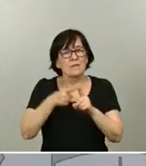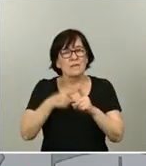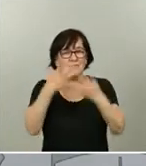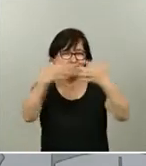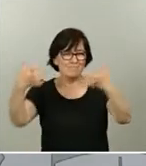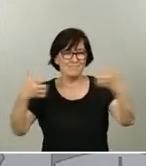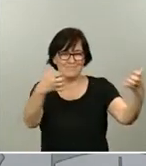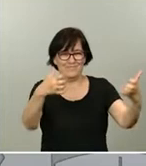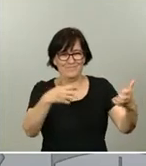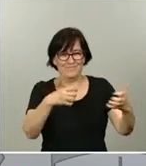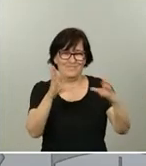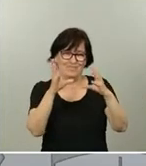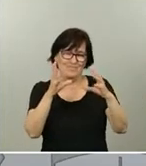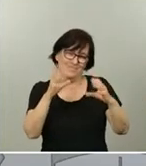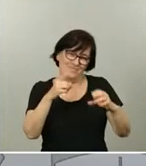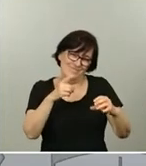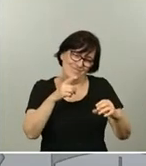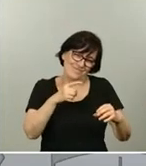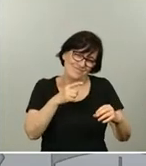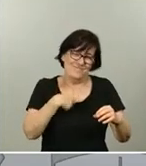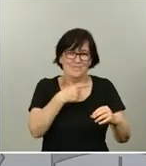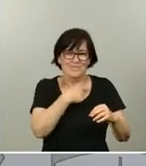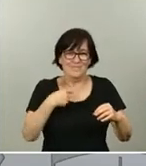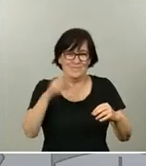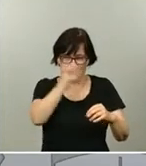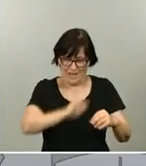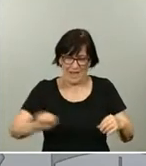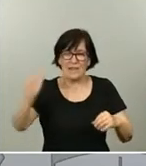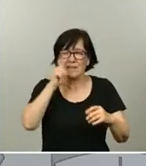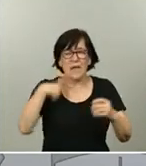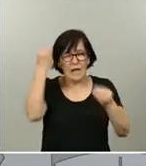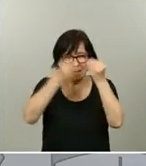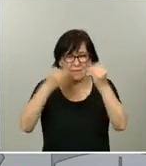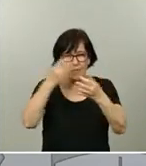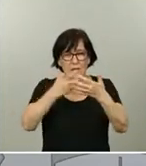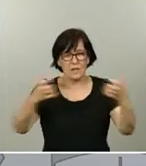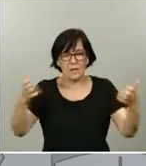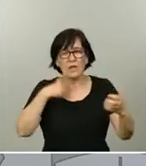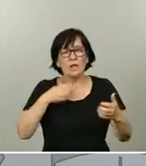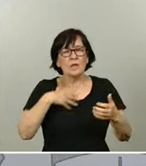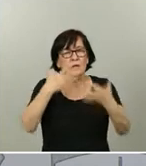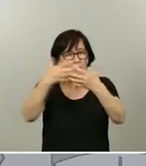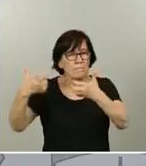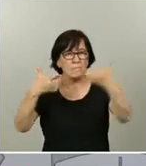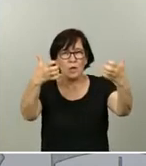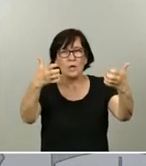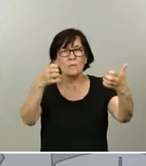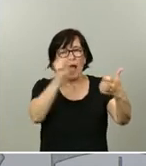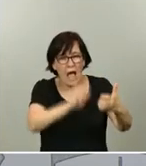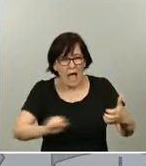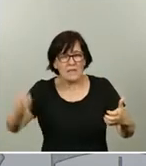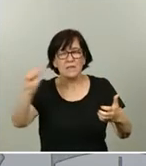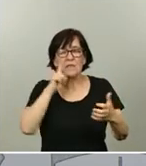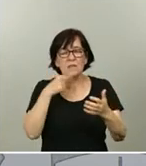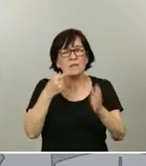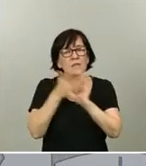para trasladarles alguna reflexión. Hay un proverbio oriental muchas veces citado que sostiene